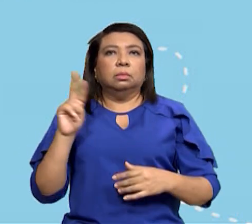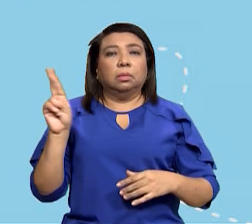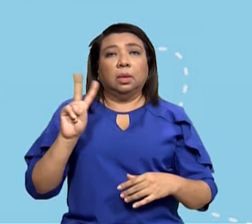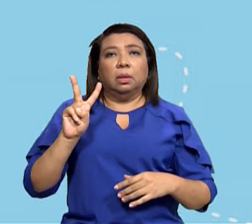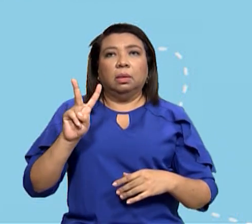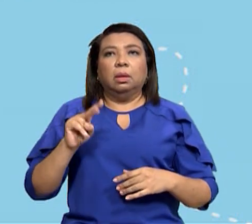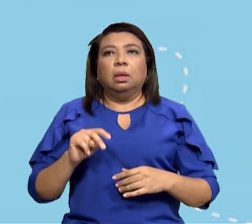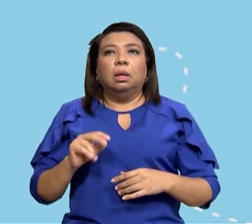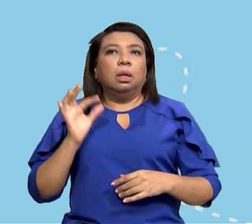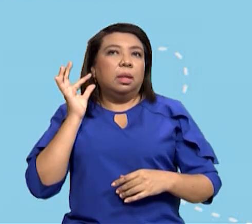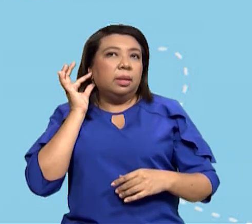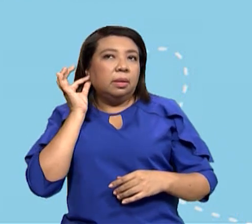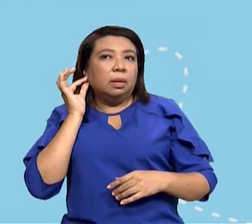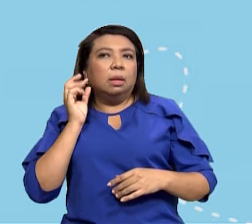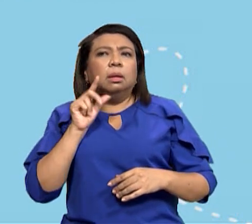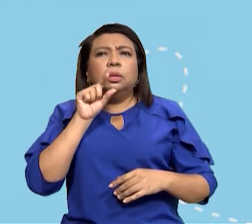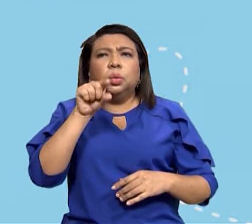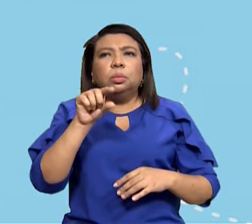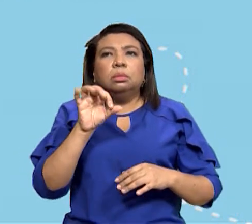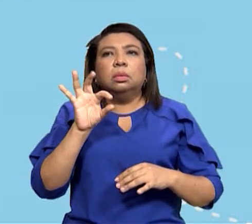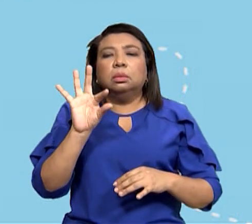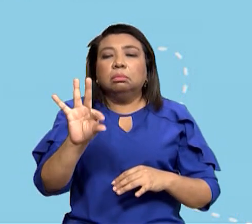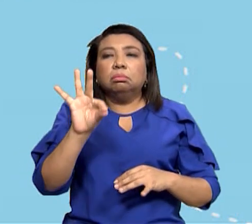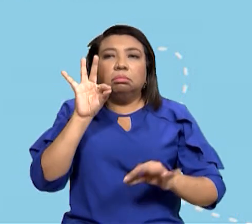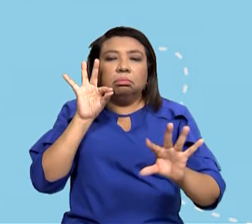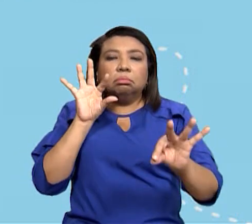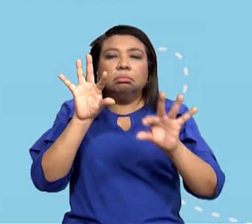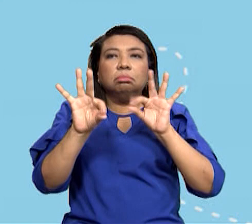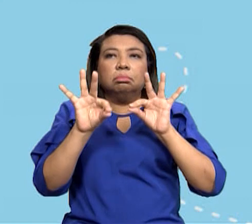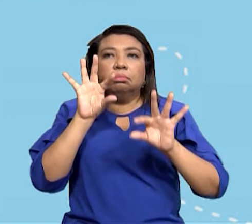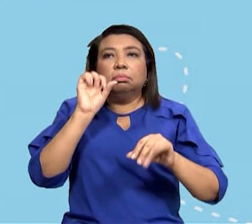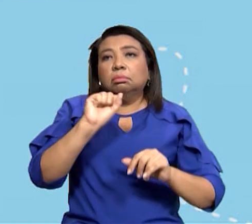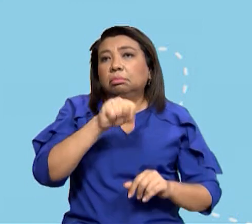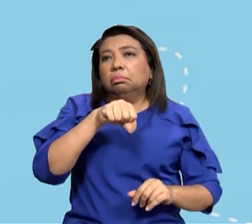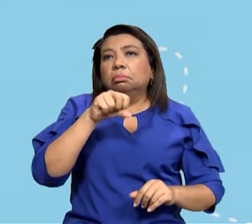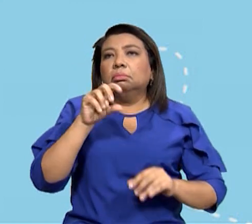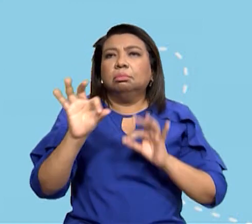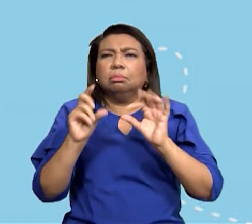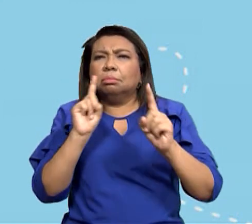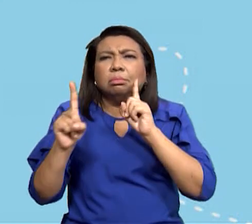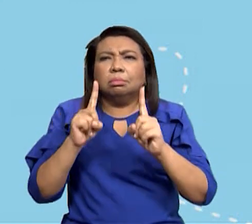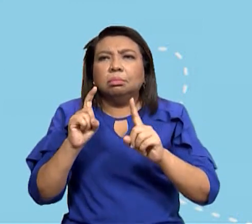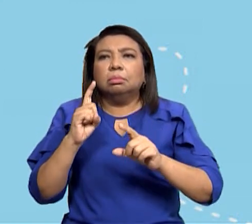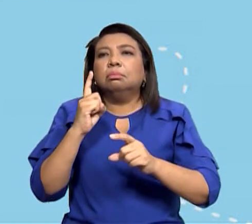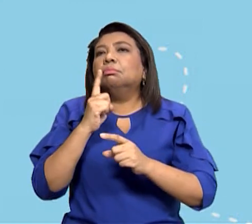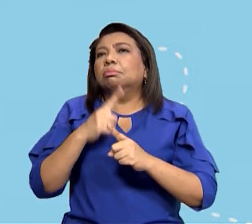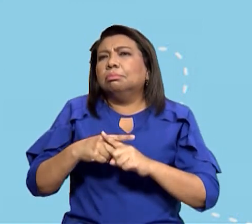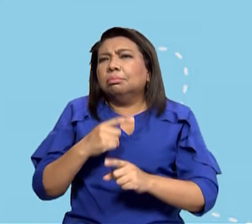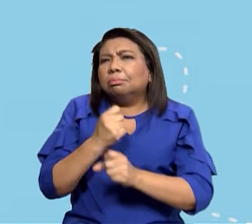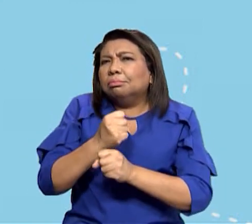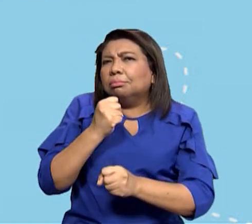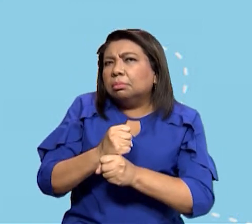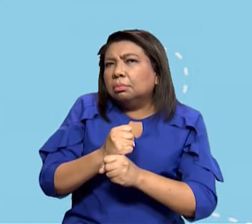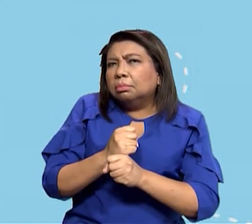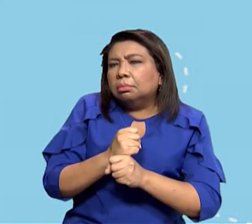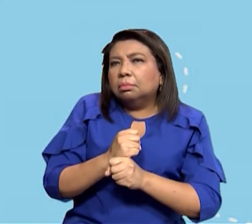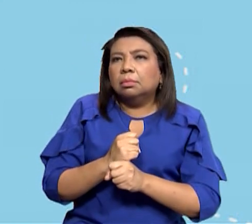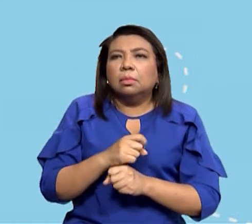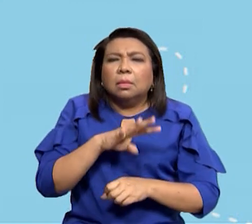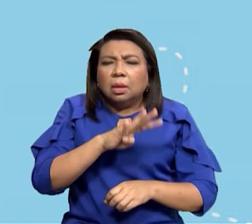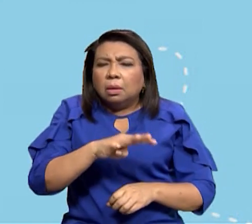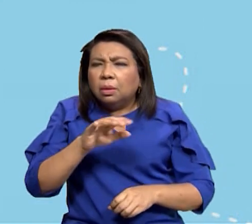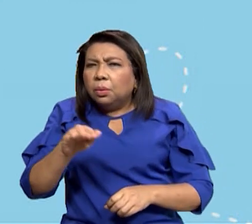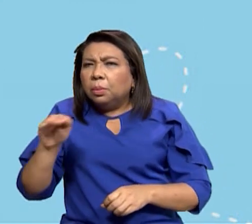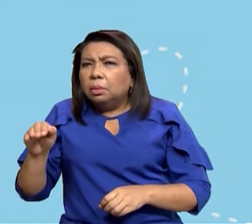opción correcta dice el trabajo infantil viola los derechos el trabajo infantil